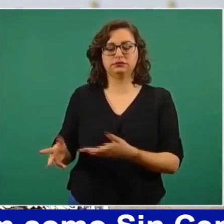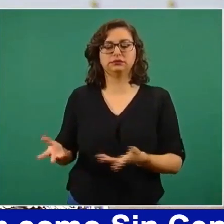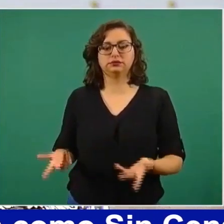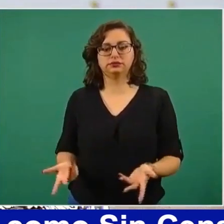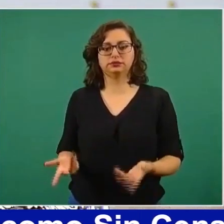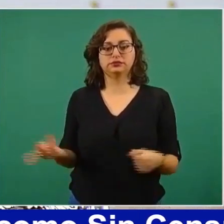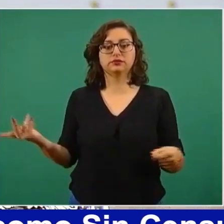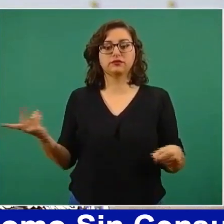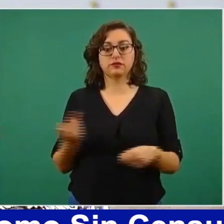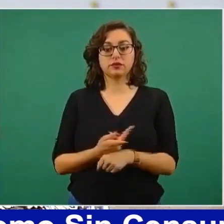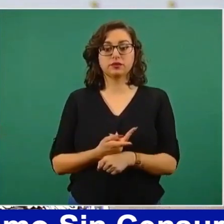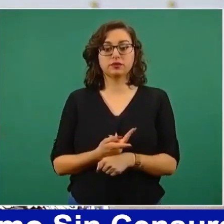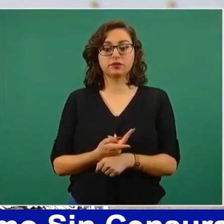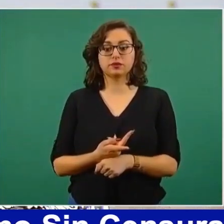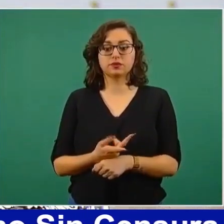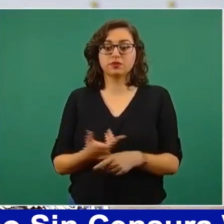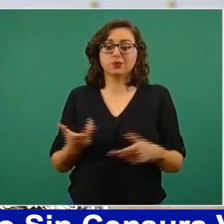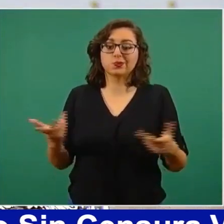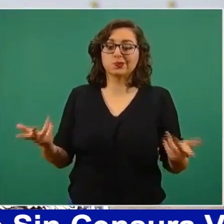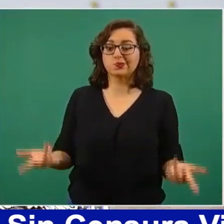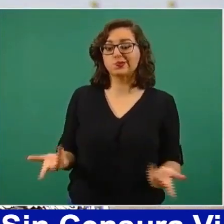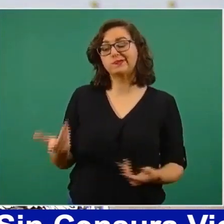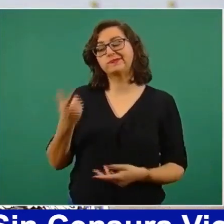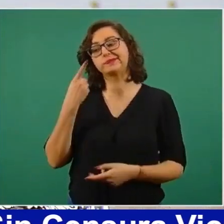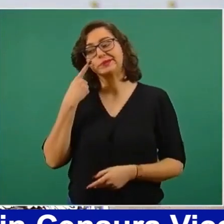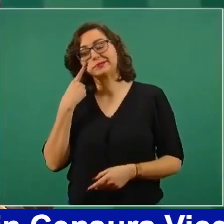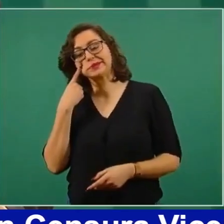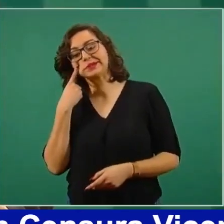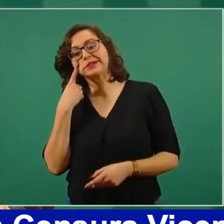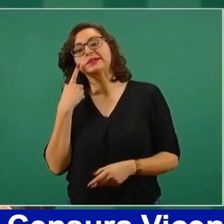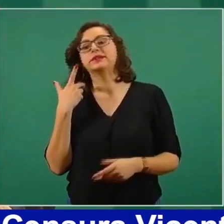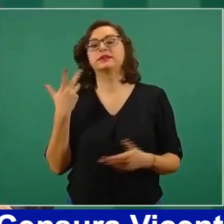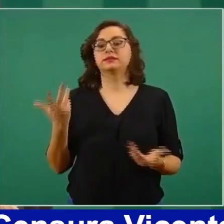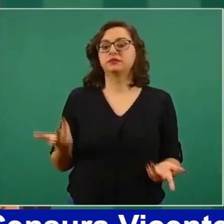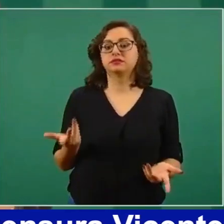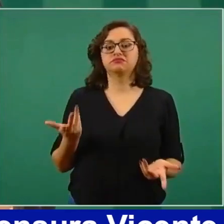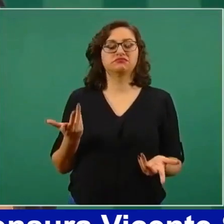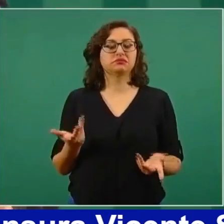Entonces, las presas, las hidroeléctricas,